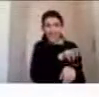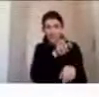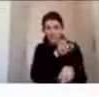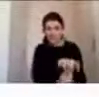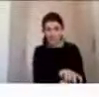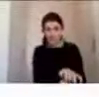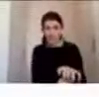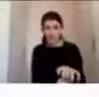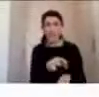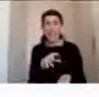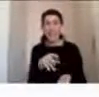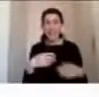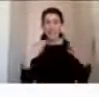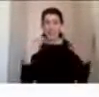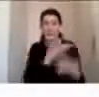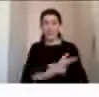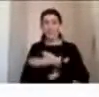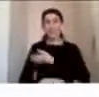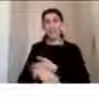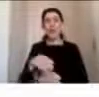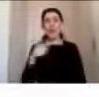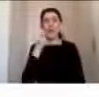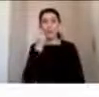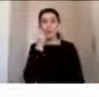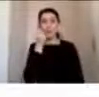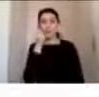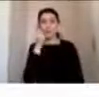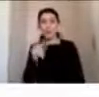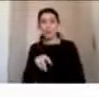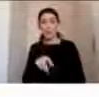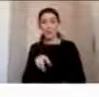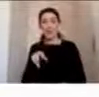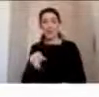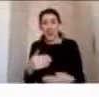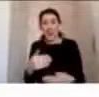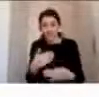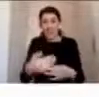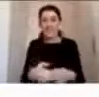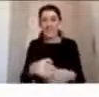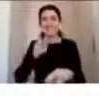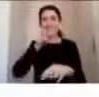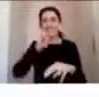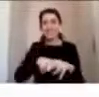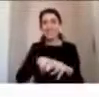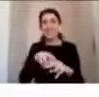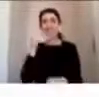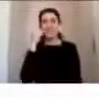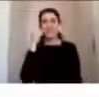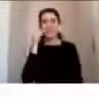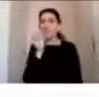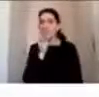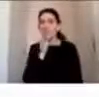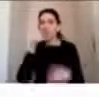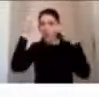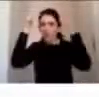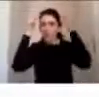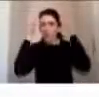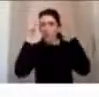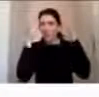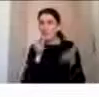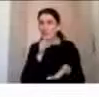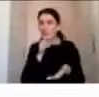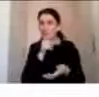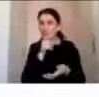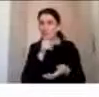azul, hay un niño, ¿cierto? Absolutamente desprotegido frente a cualquier caída y el trauma que